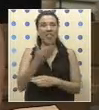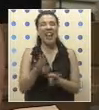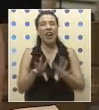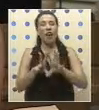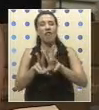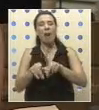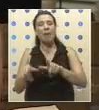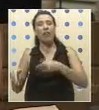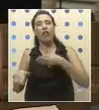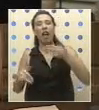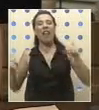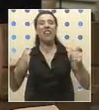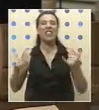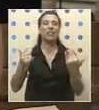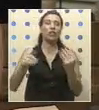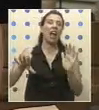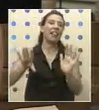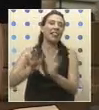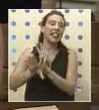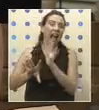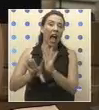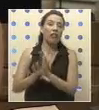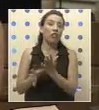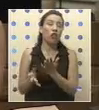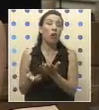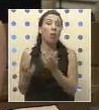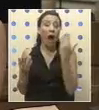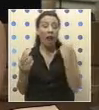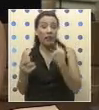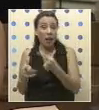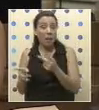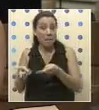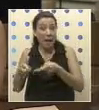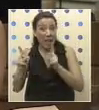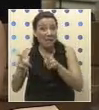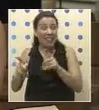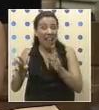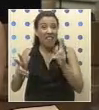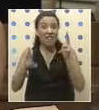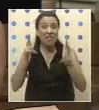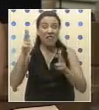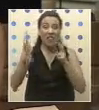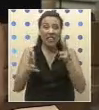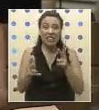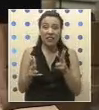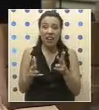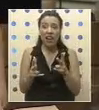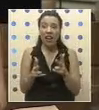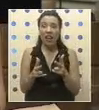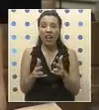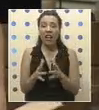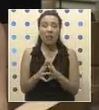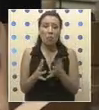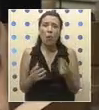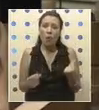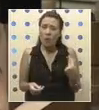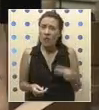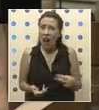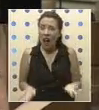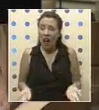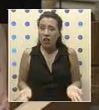familia a disfrutar del teatro, como lo permitía este festival tan, tan valioso